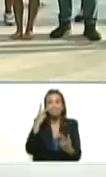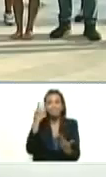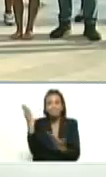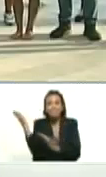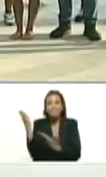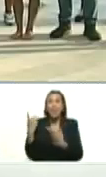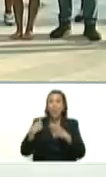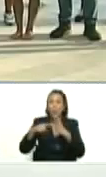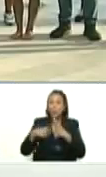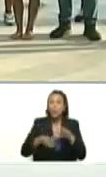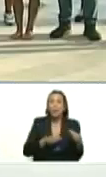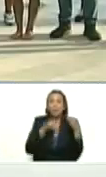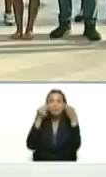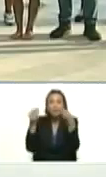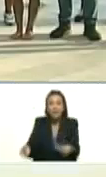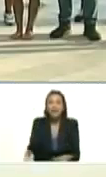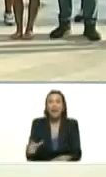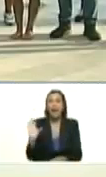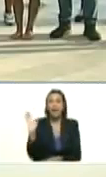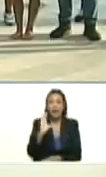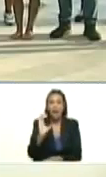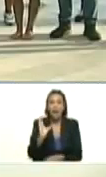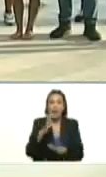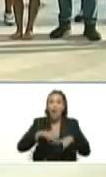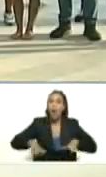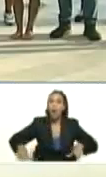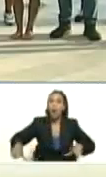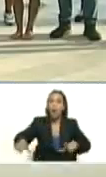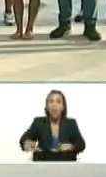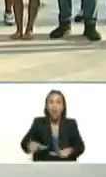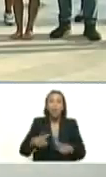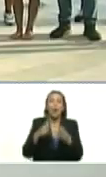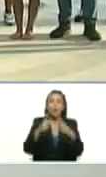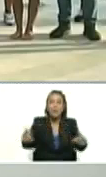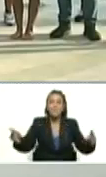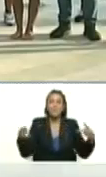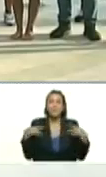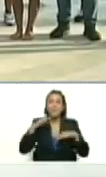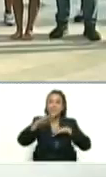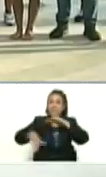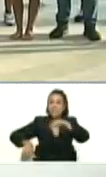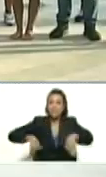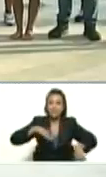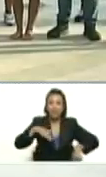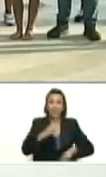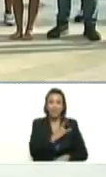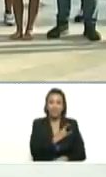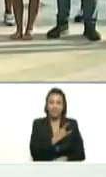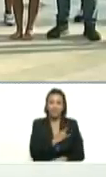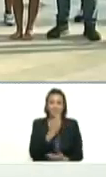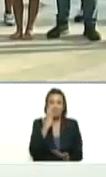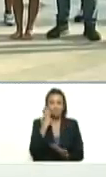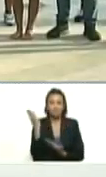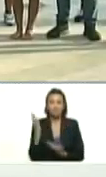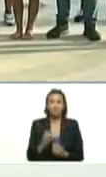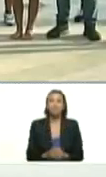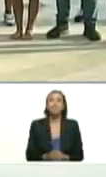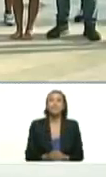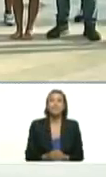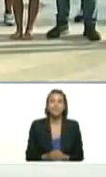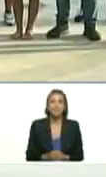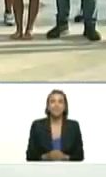a los UCBistas y a Caracas, el complejo de piscinas de la Universidad Central de Venezuela